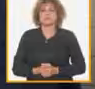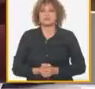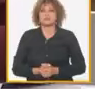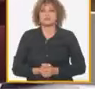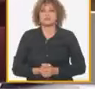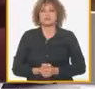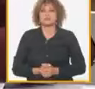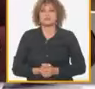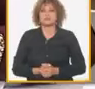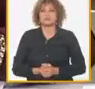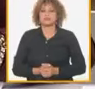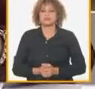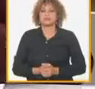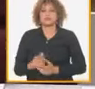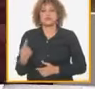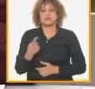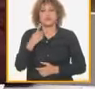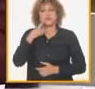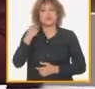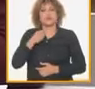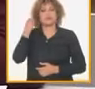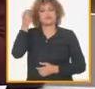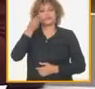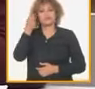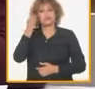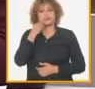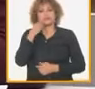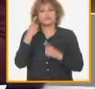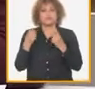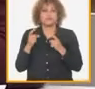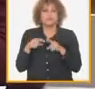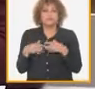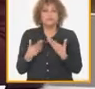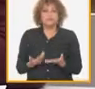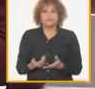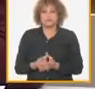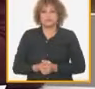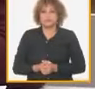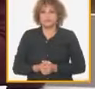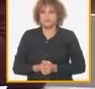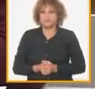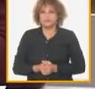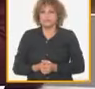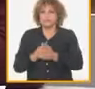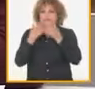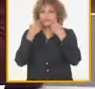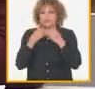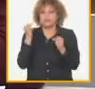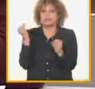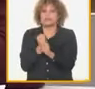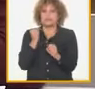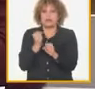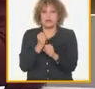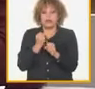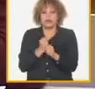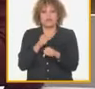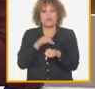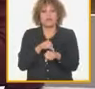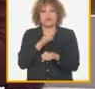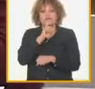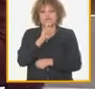nos llama a todos a reflexionar y a saber cuánto más tenemos que hacer en esta importante tarea en los momentos